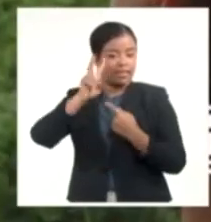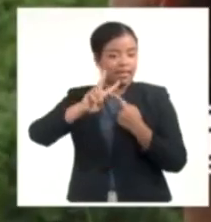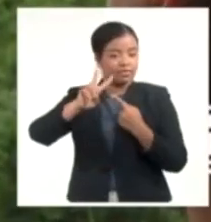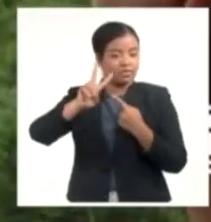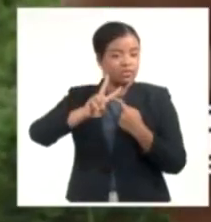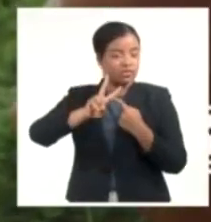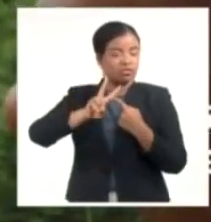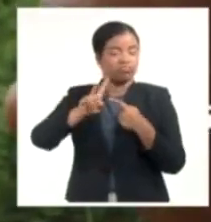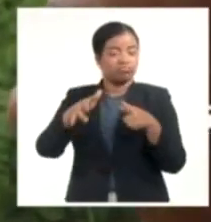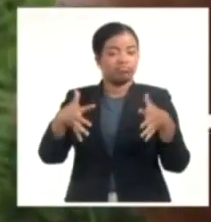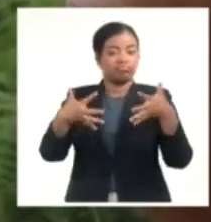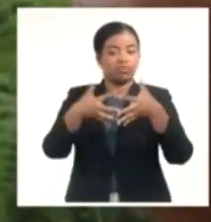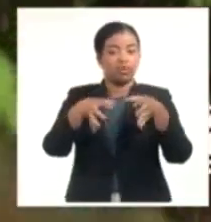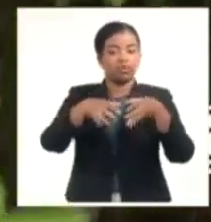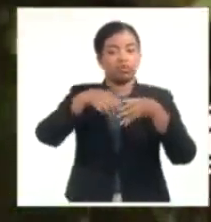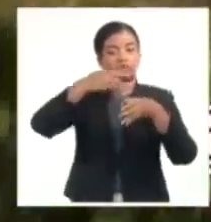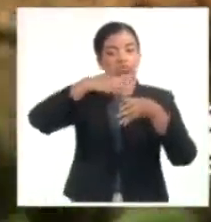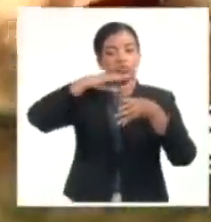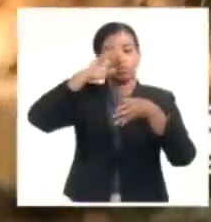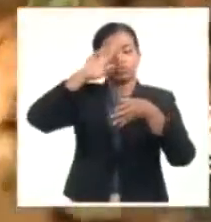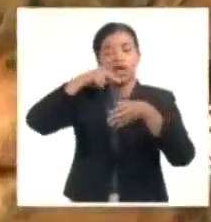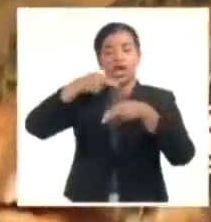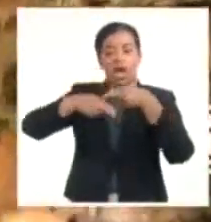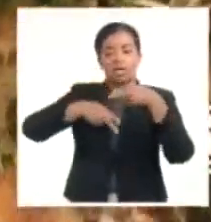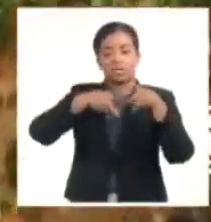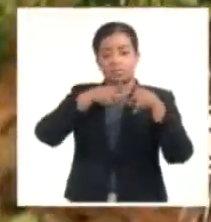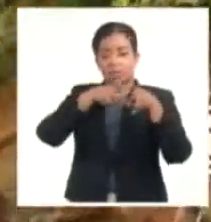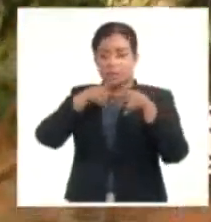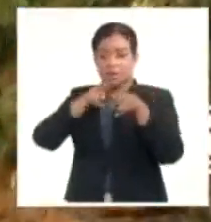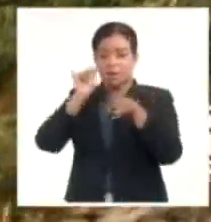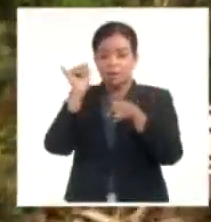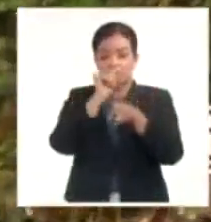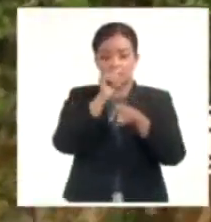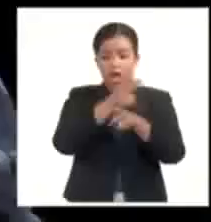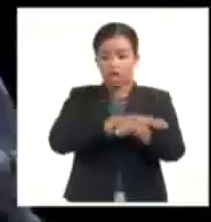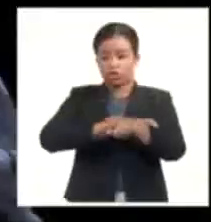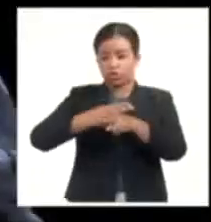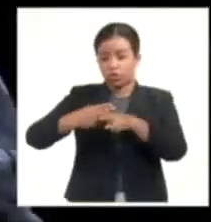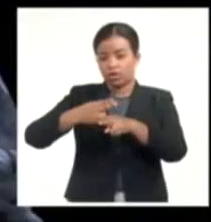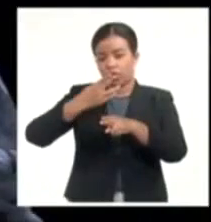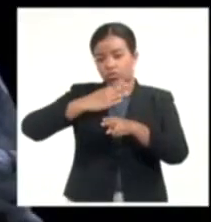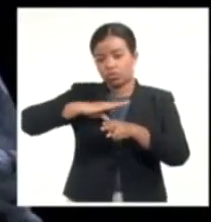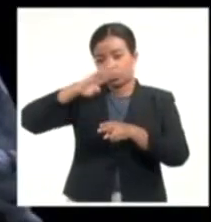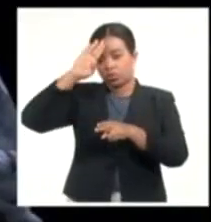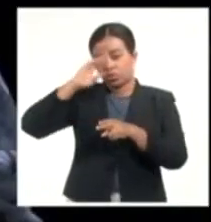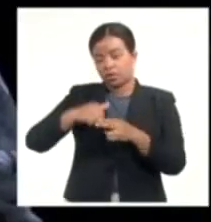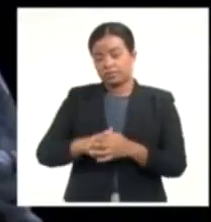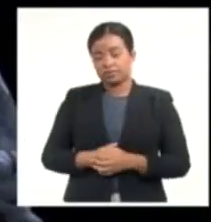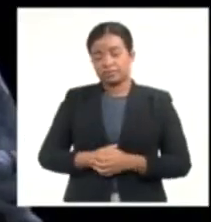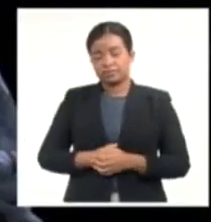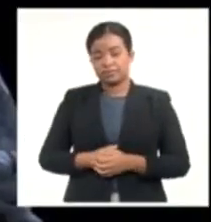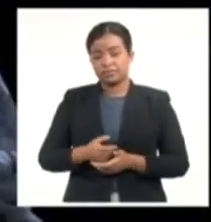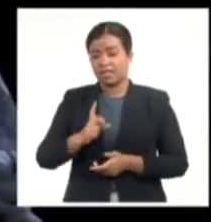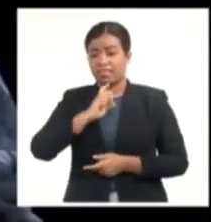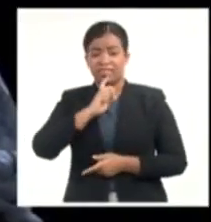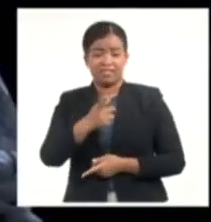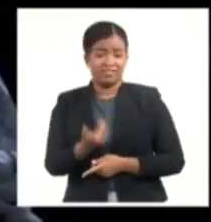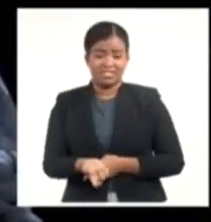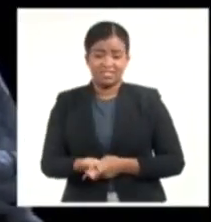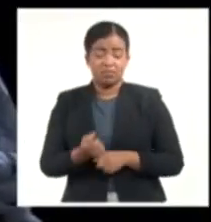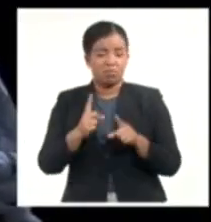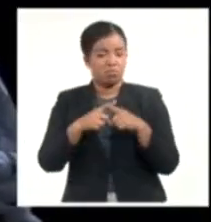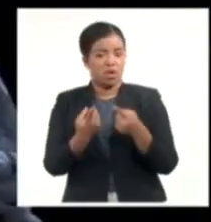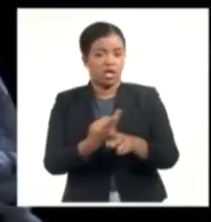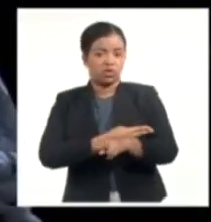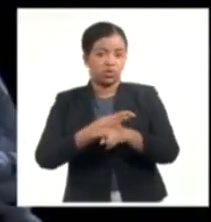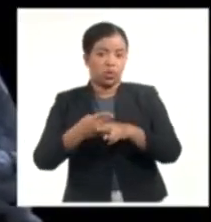colaboración con un equipo de realizadores de la isla cómo se forjó la nación cubana. El desafío era grande porque cómo contar esa historia